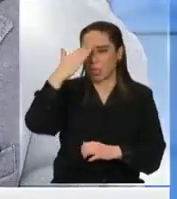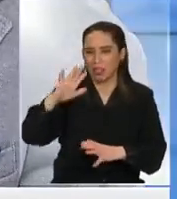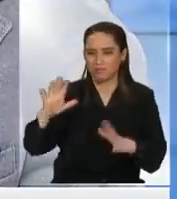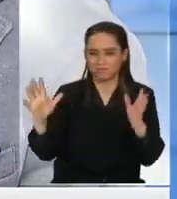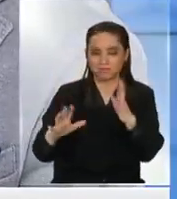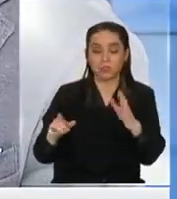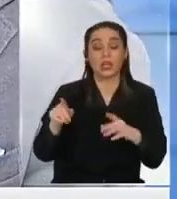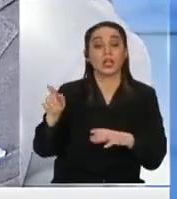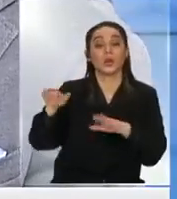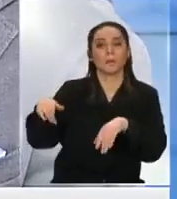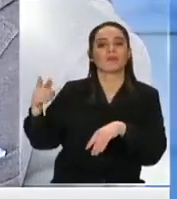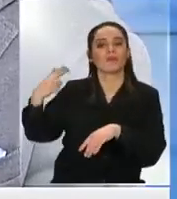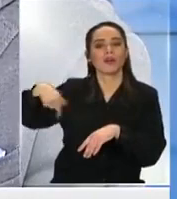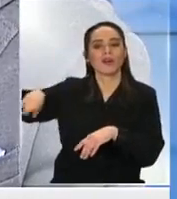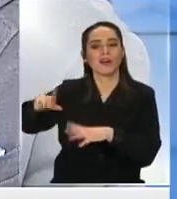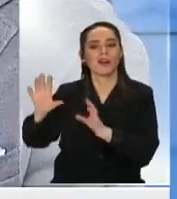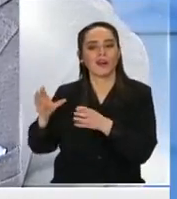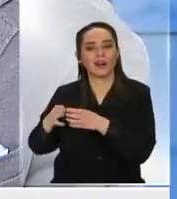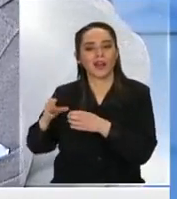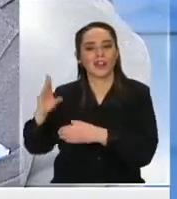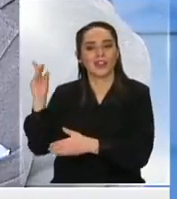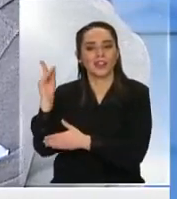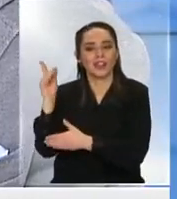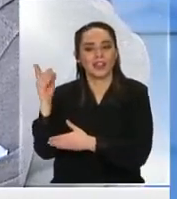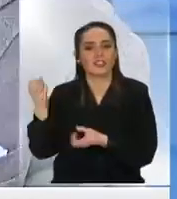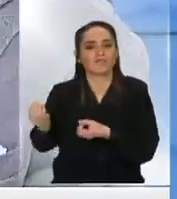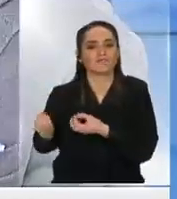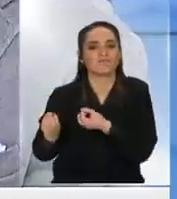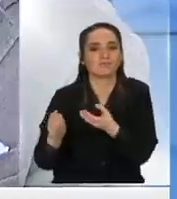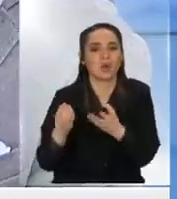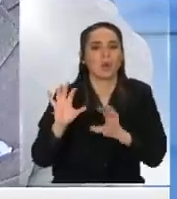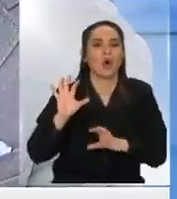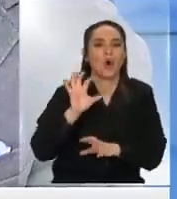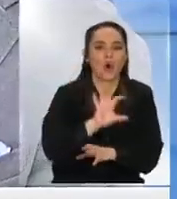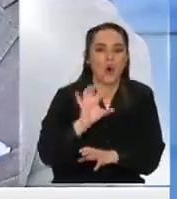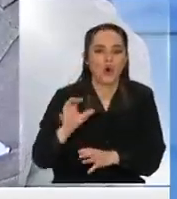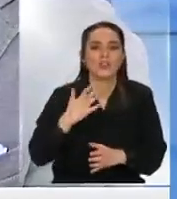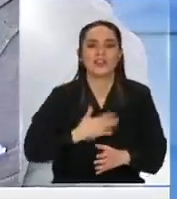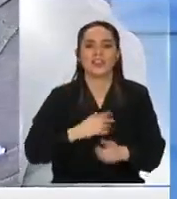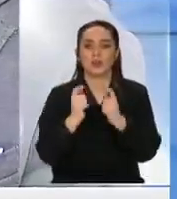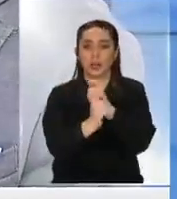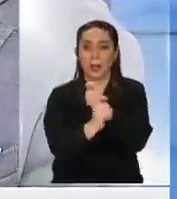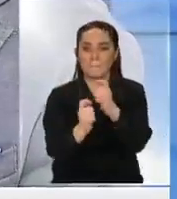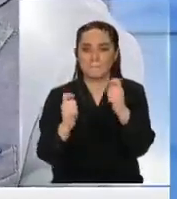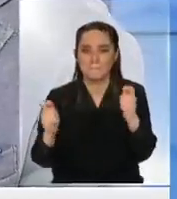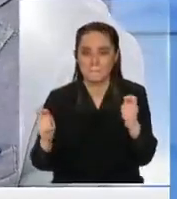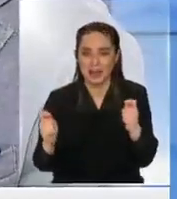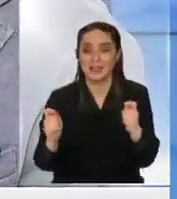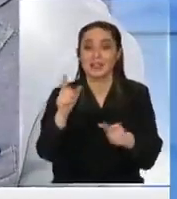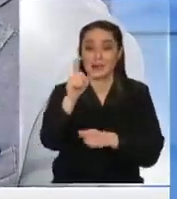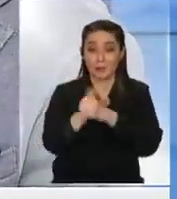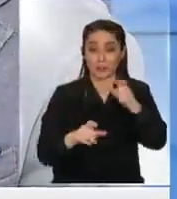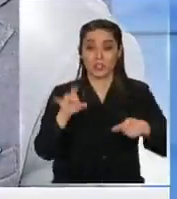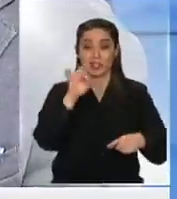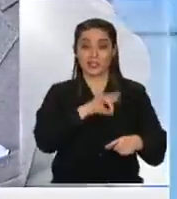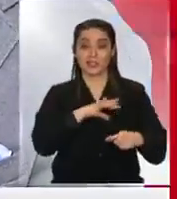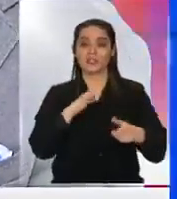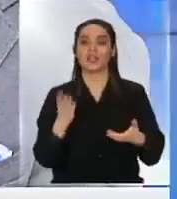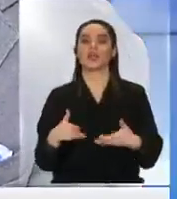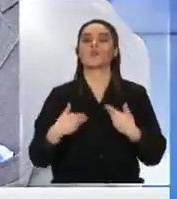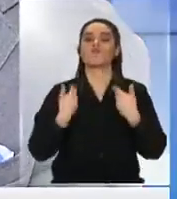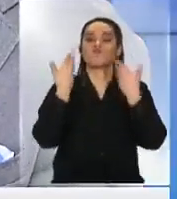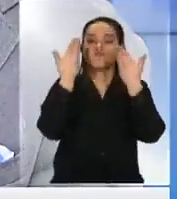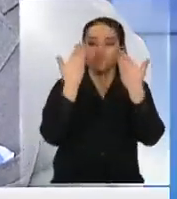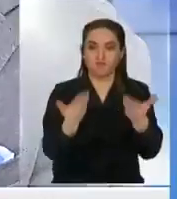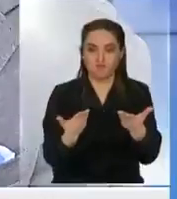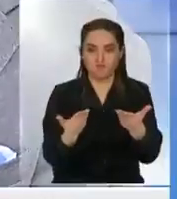tratado de instalar ellos que está lleno de odio y que el único objetivo ha sido dañar una candidatura que la puso el pueblo de Chile sobre la mesa antes que